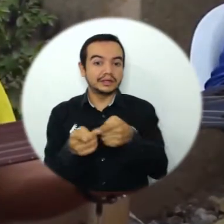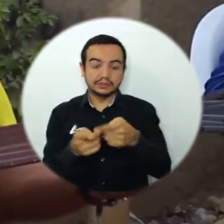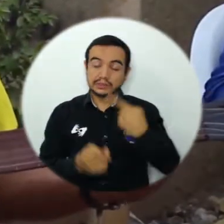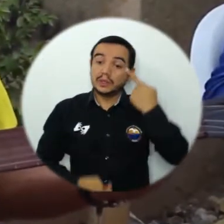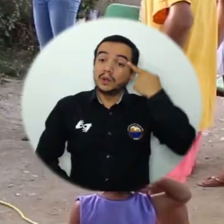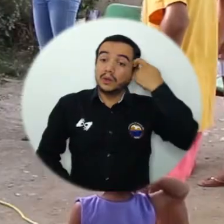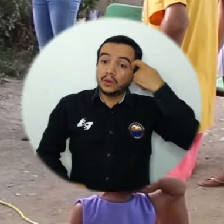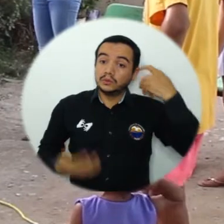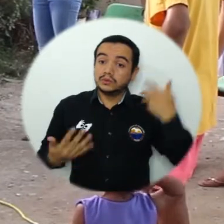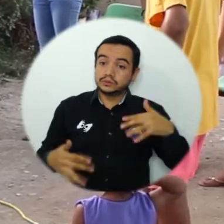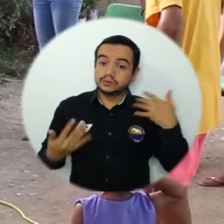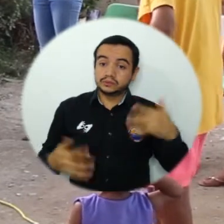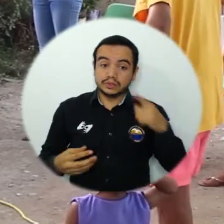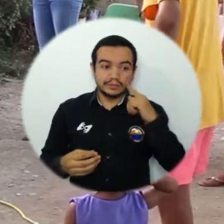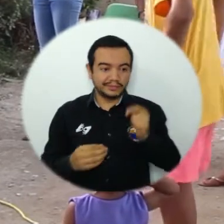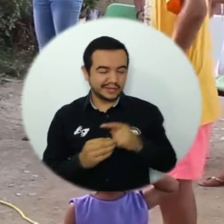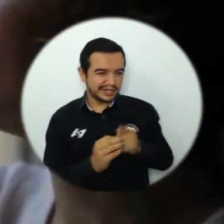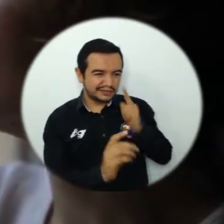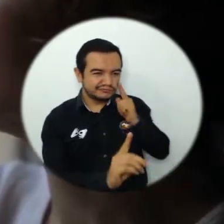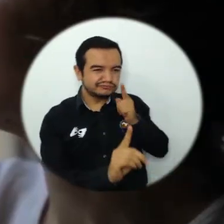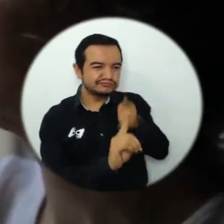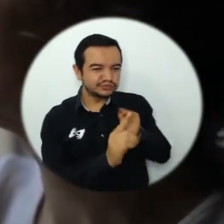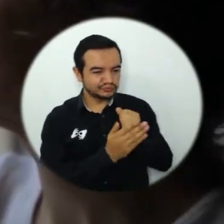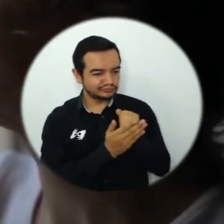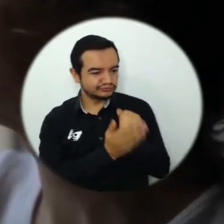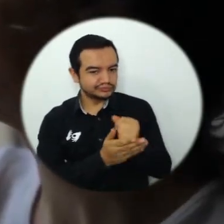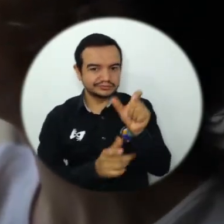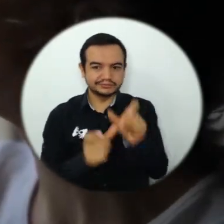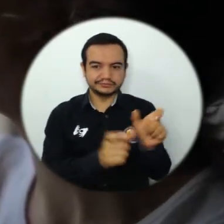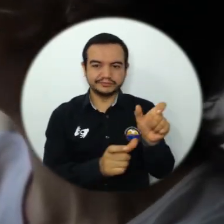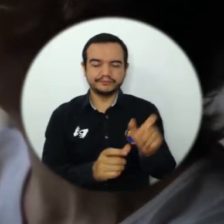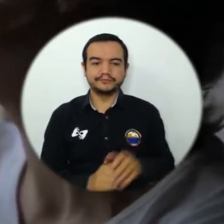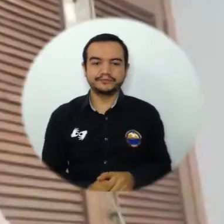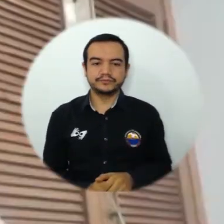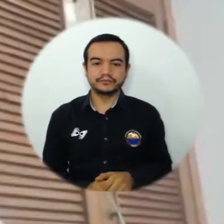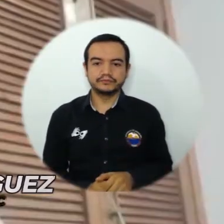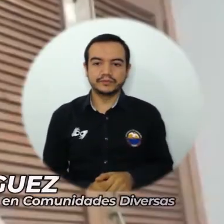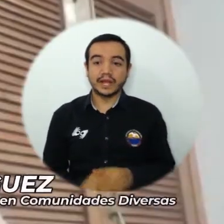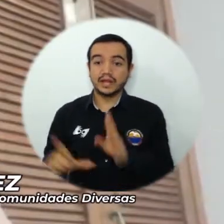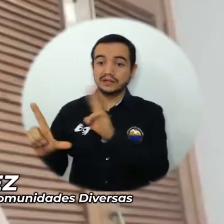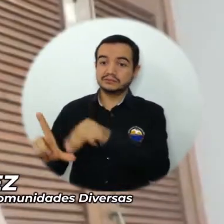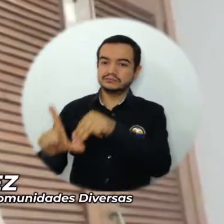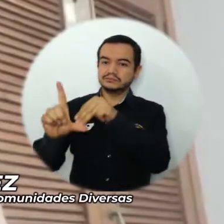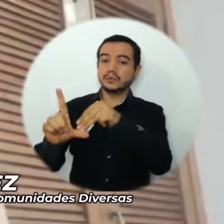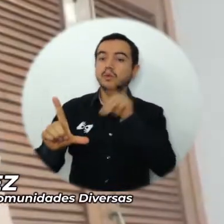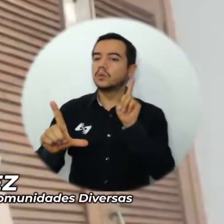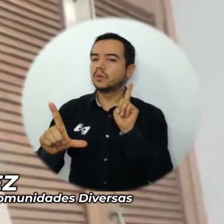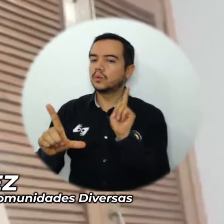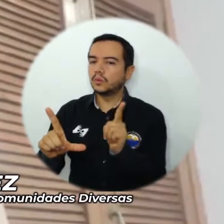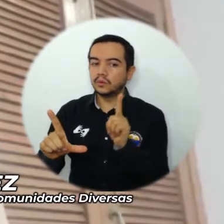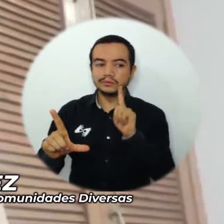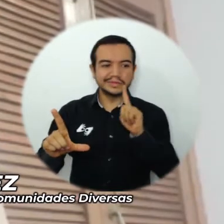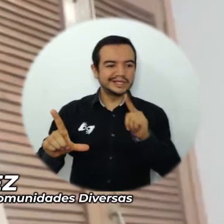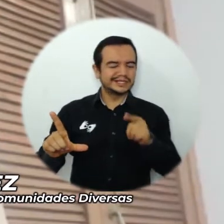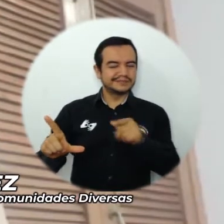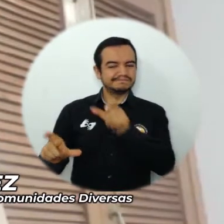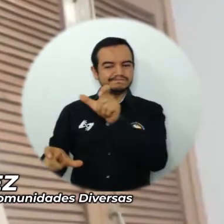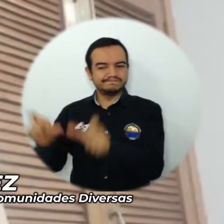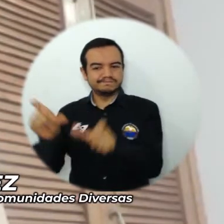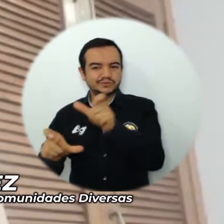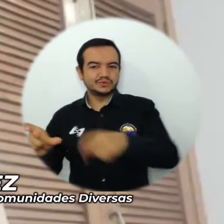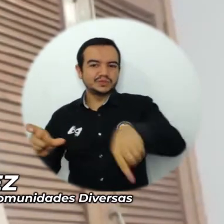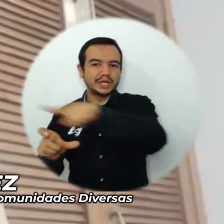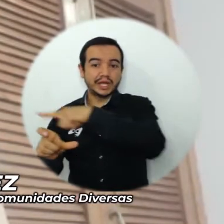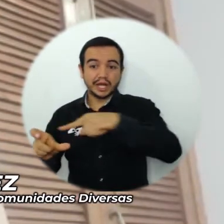desafío para el conocimiento humano. La maestría responde a las necesidades de cualificar a los